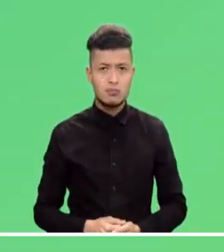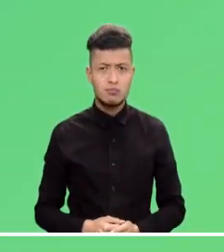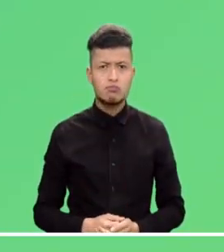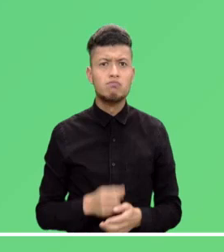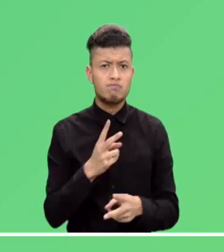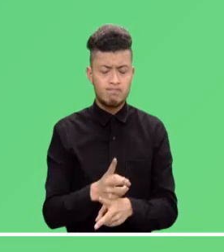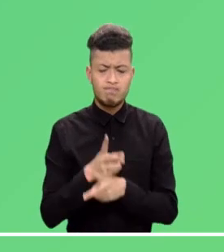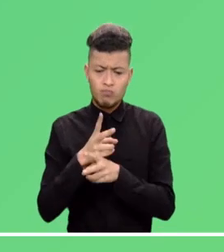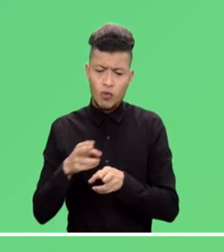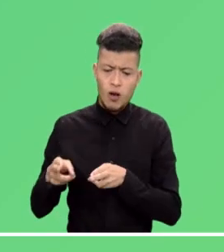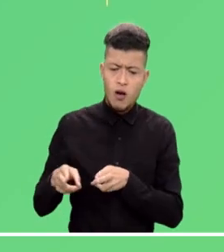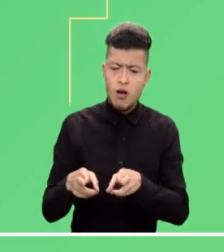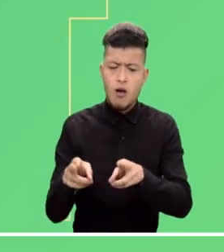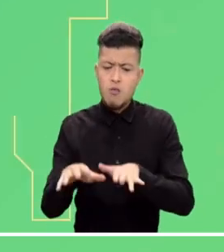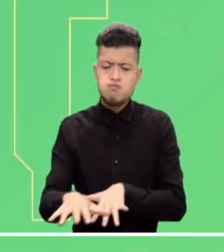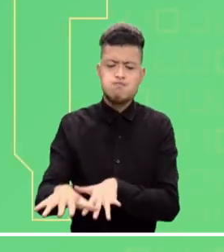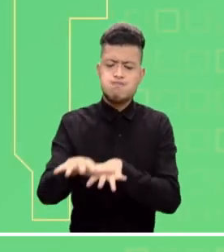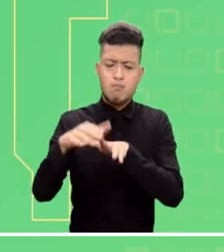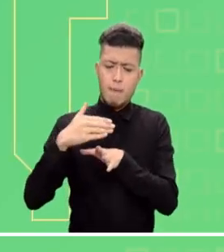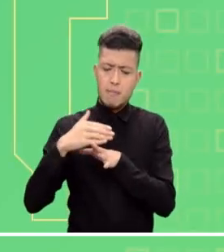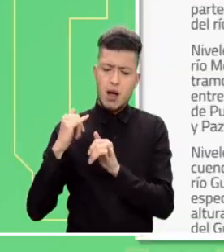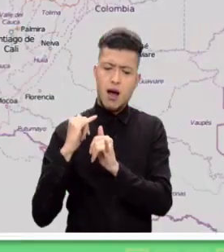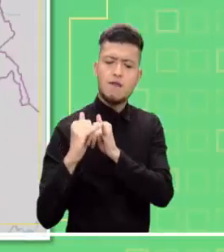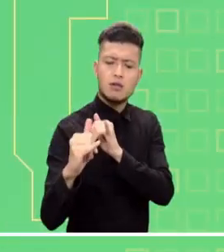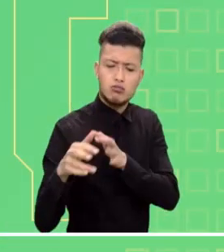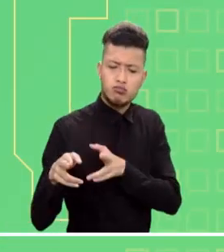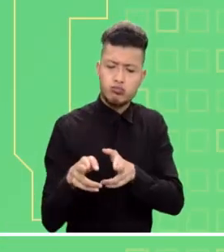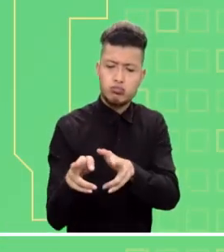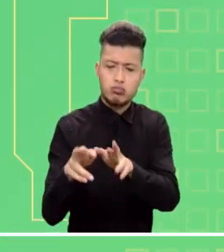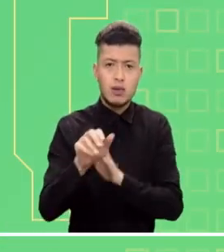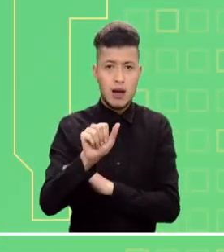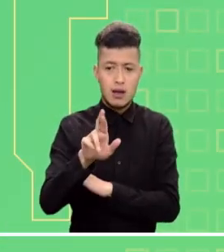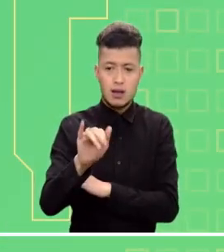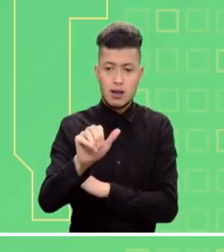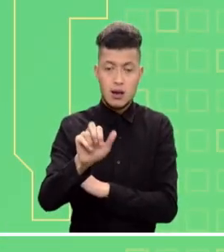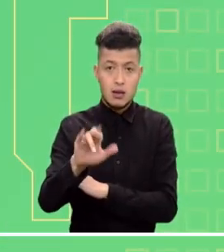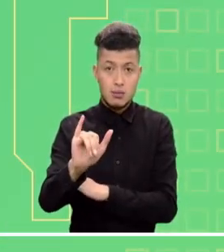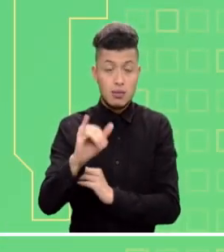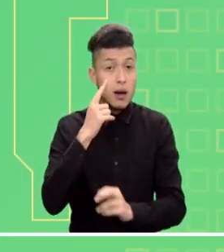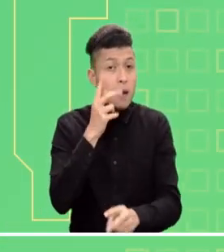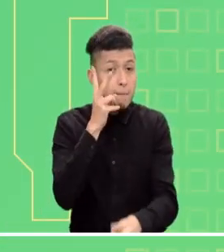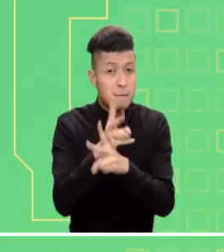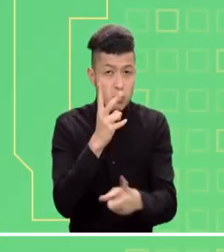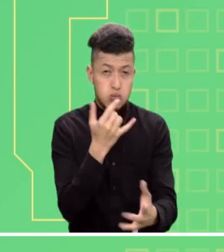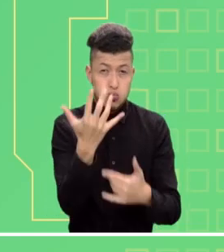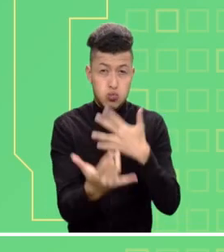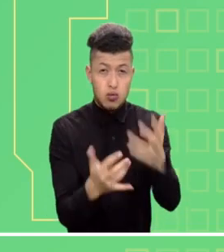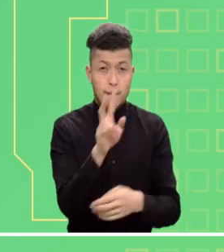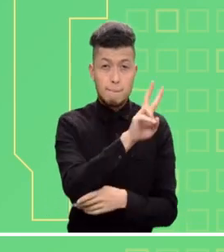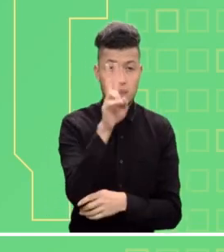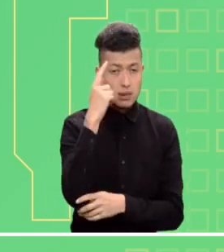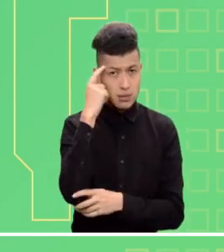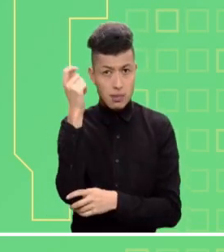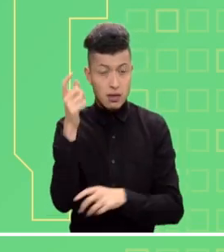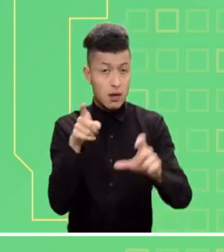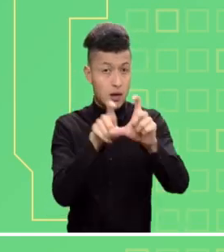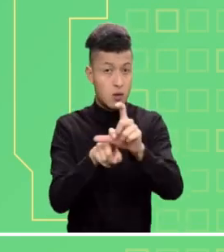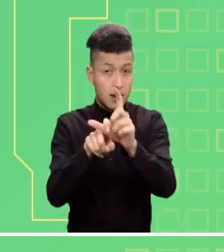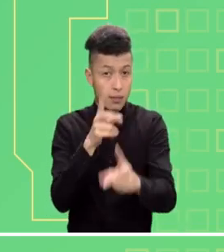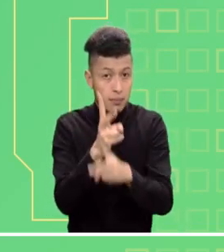Veamos ahora las alertas que se encuentran activas. Atención a los niveles altos registrados en la parte media y baja del río Ariari.